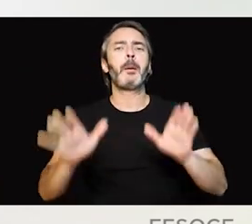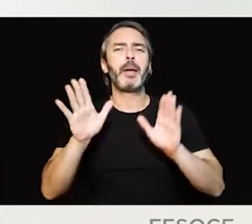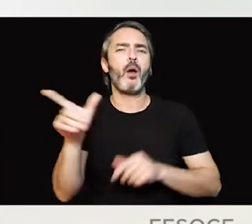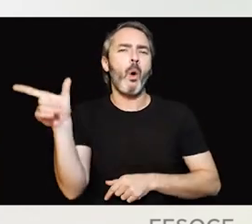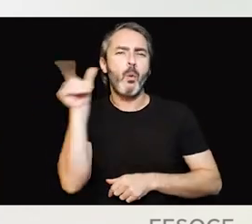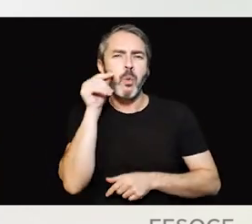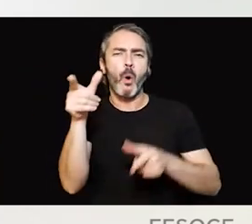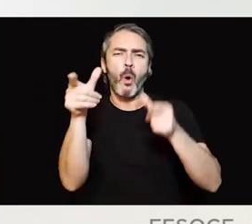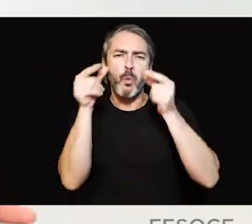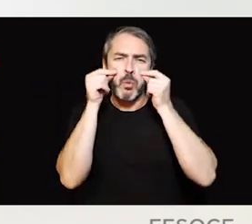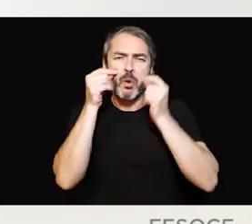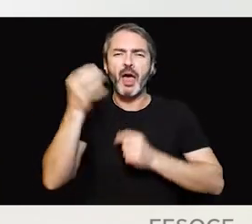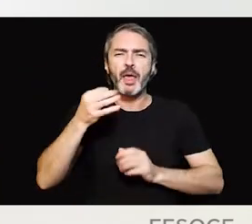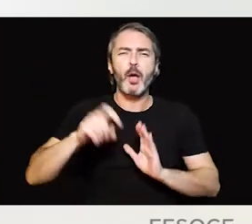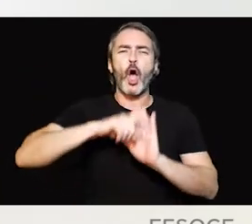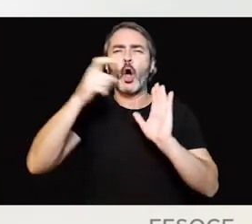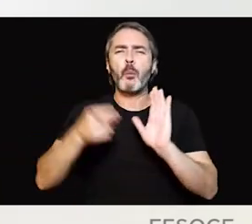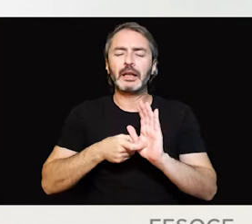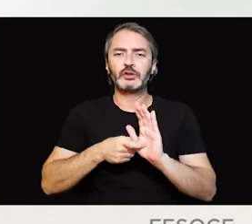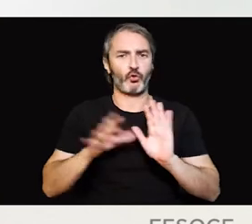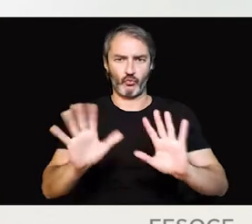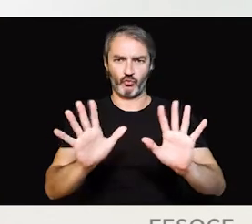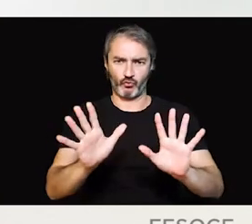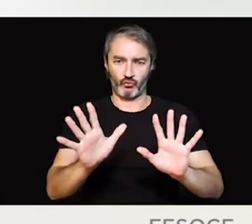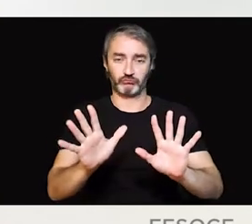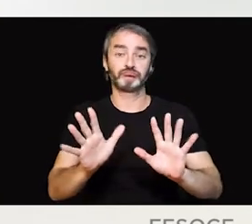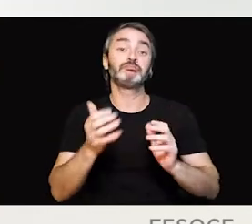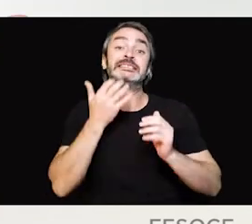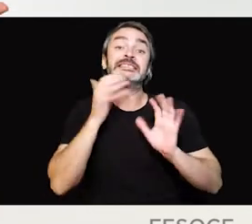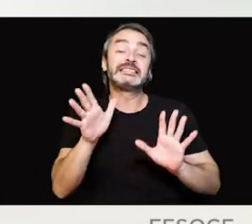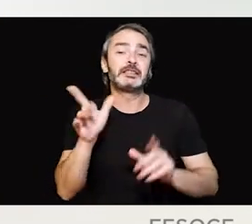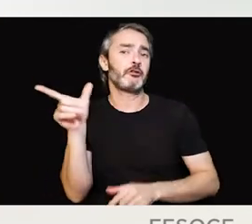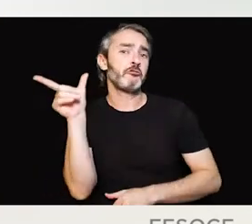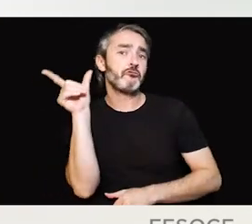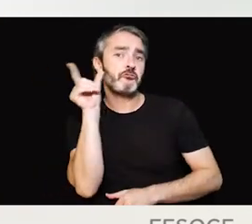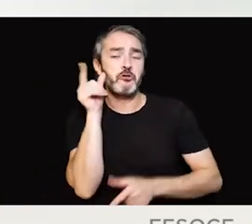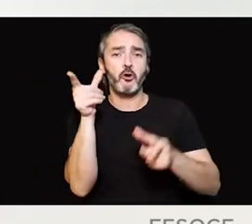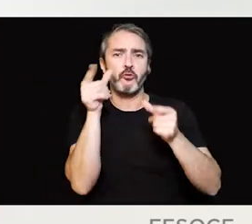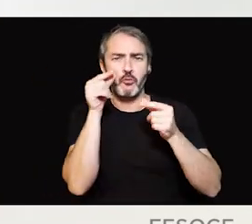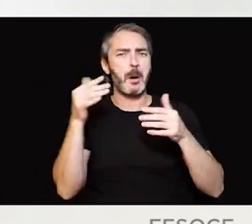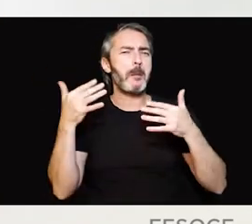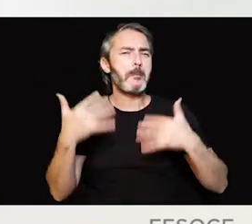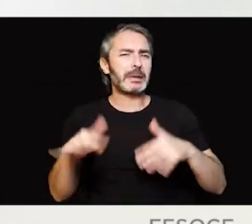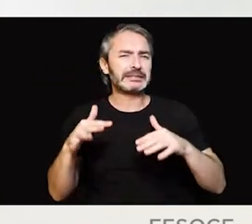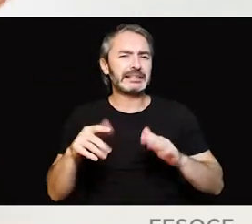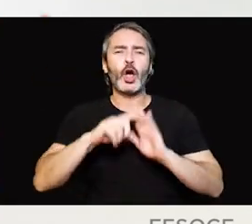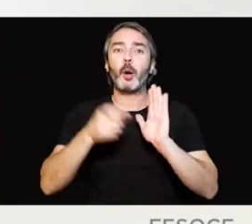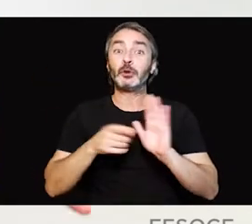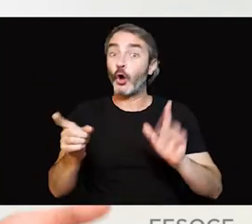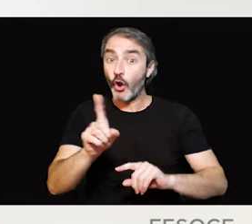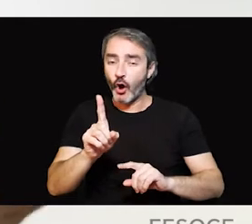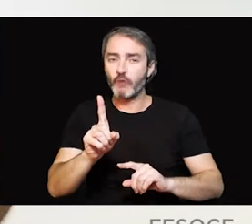pensar que la sordera y la ceguera deben de ser totales, no, cuando hay una pérdida significativa de visión y de audición, aunque no sean